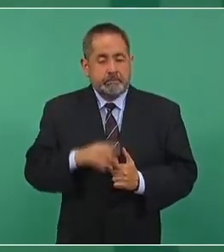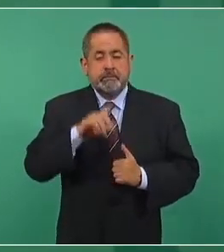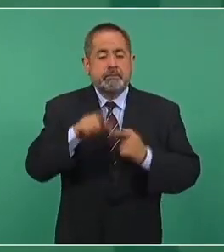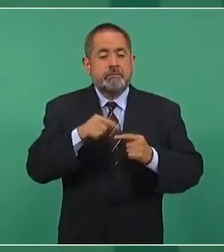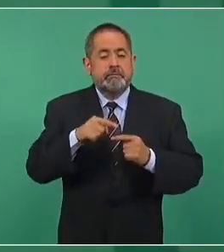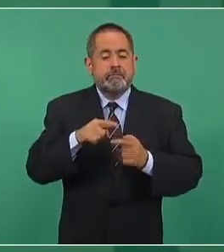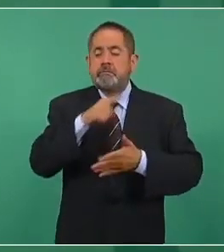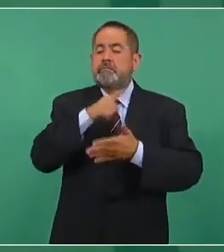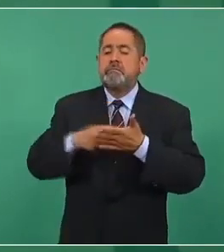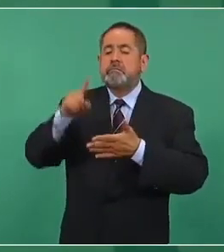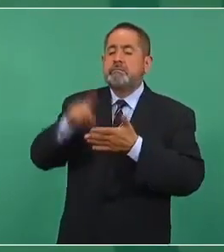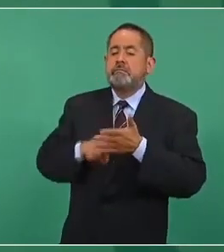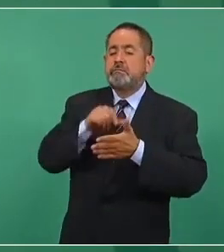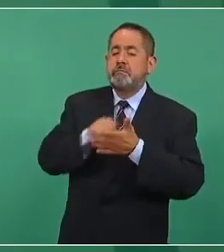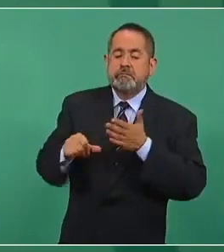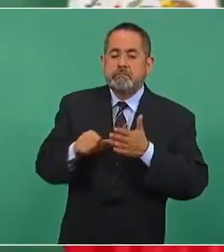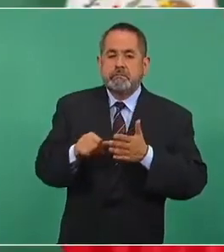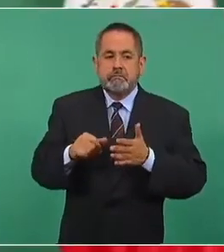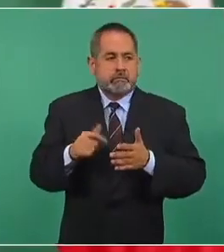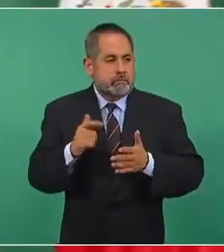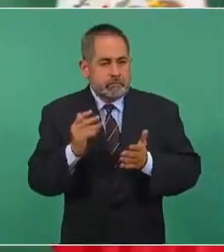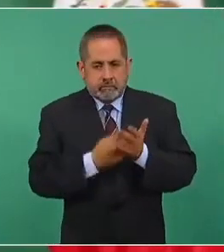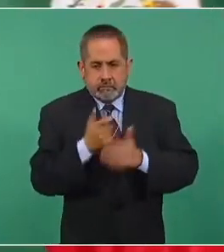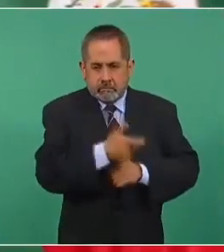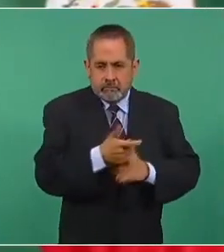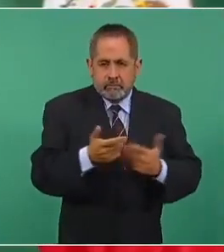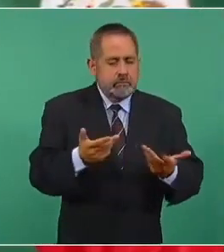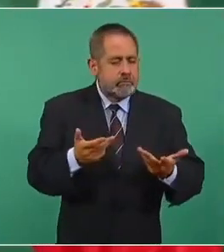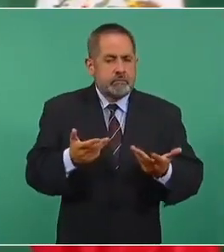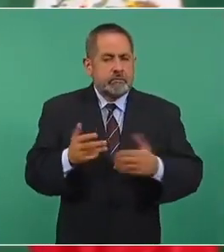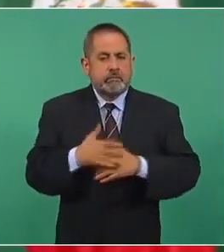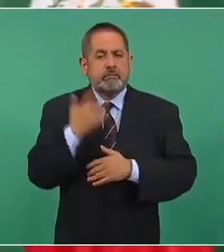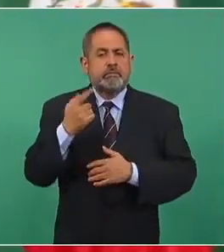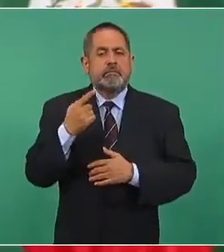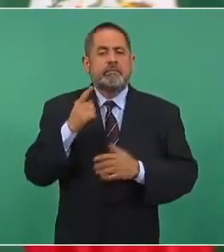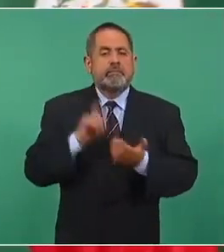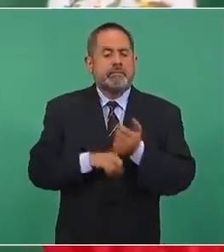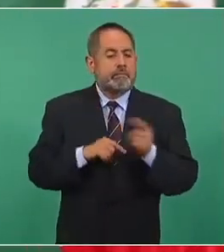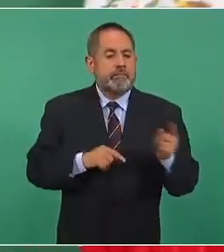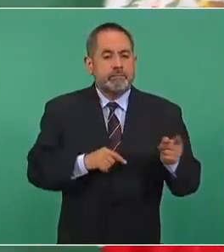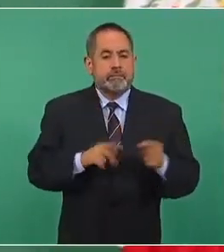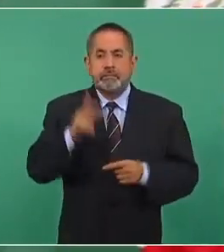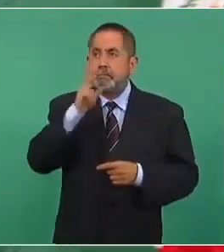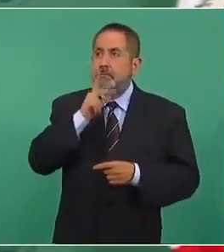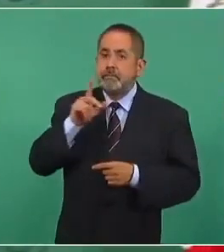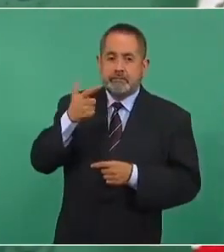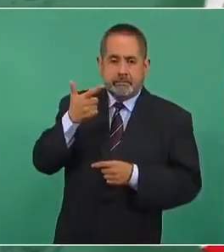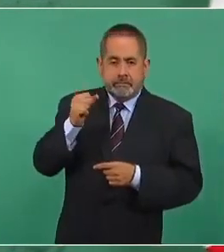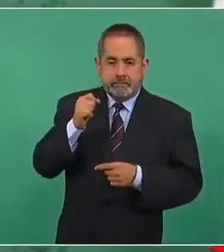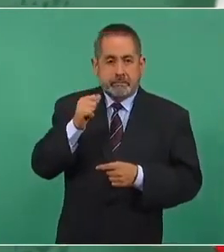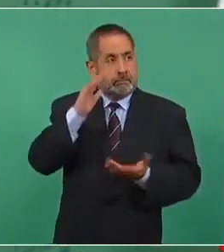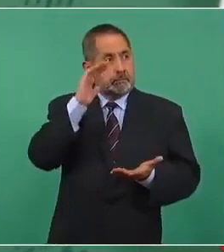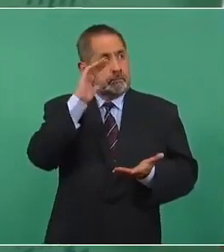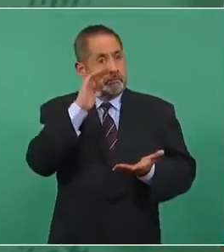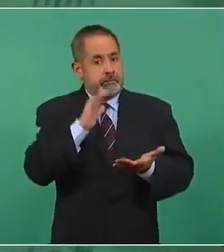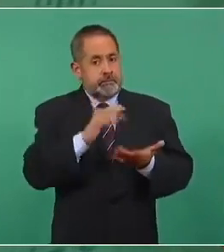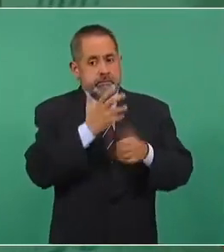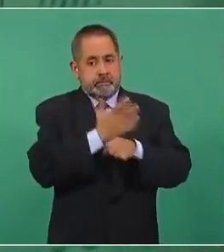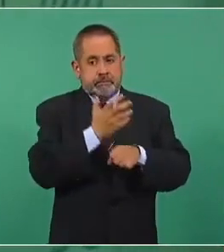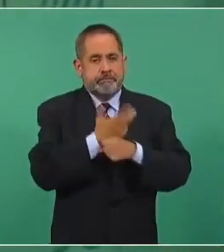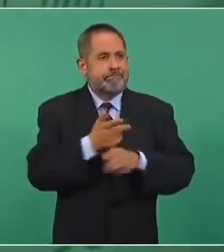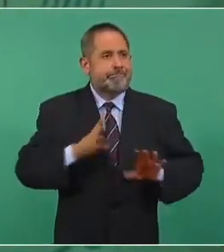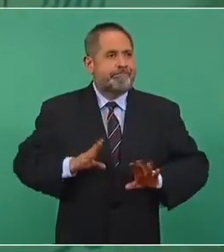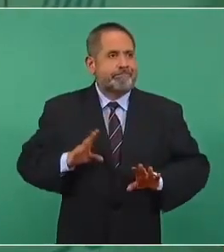porque empieza a bajar el precio del gas en Estados Unidos, ya no les